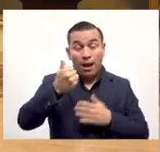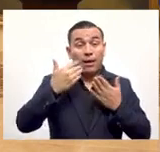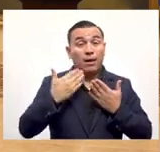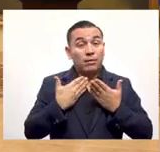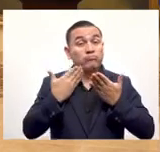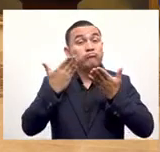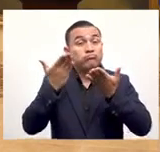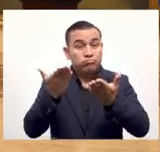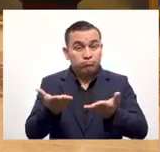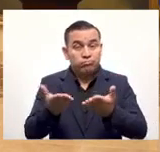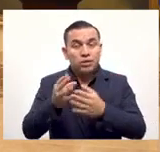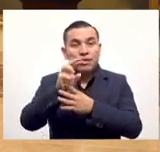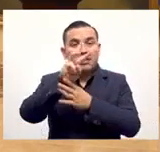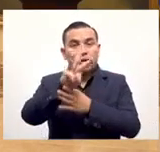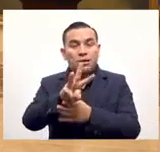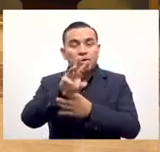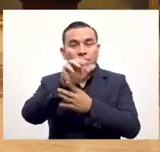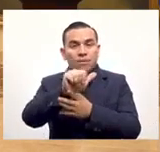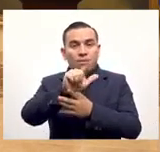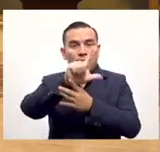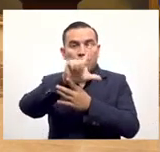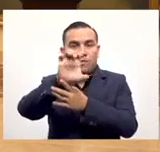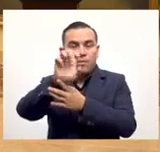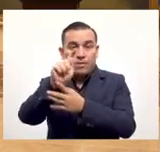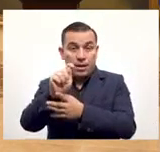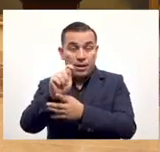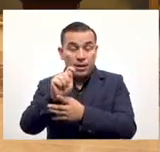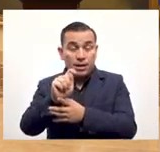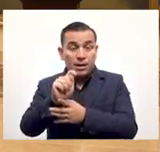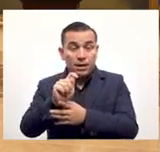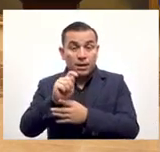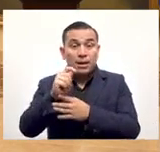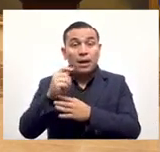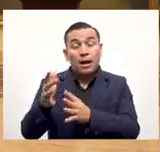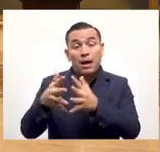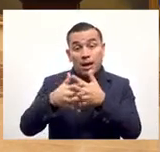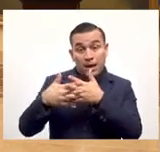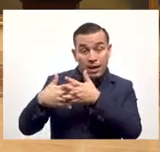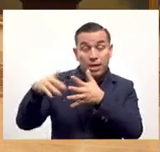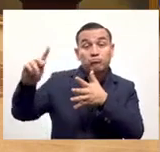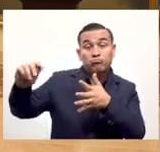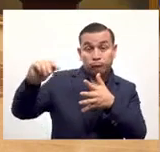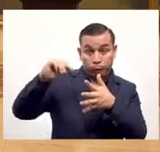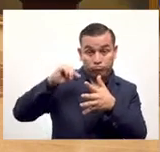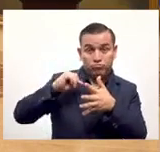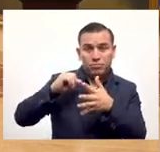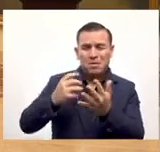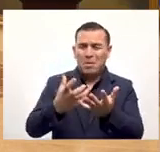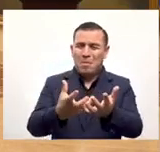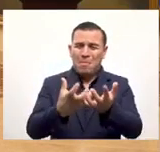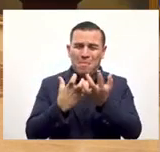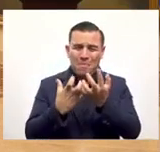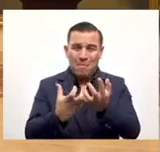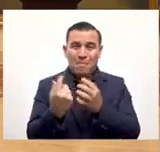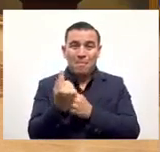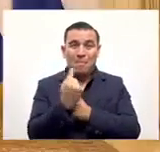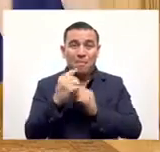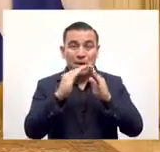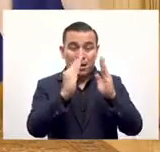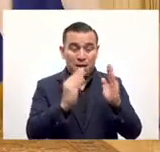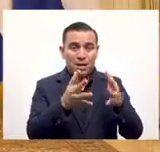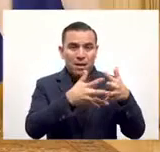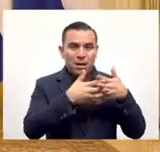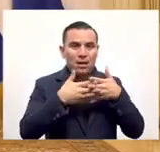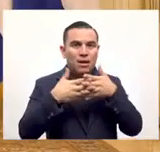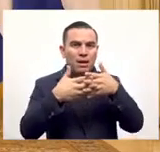muy beneficiosa la wallet para todos los que reciben y que envían remesas que como ustedes saben estamos hablando de millones de salvadoreños